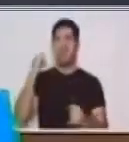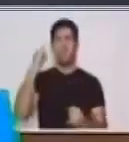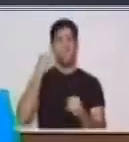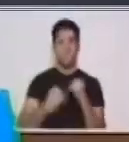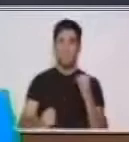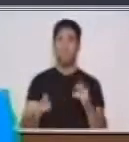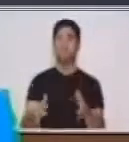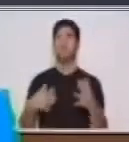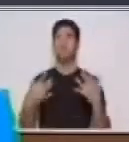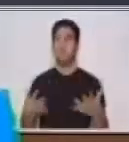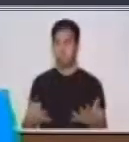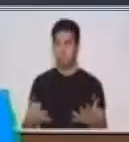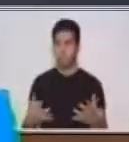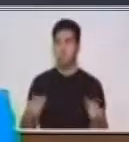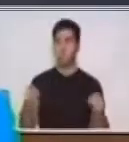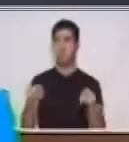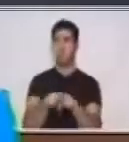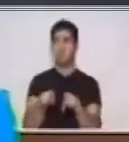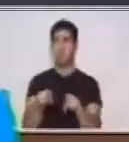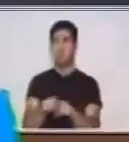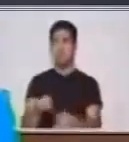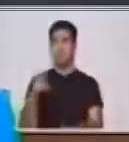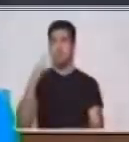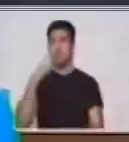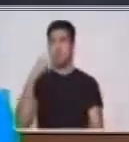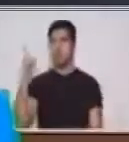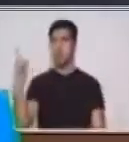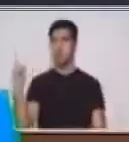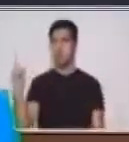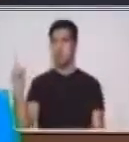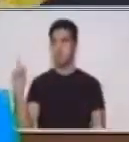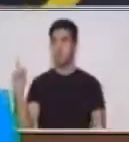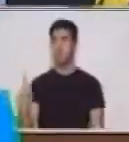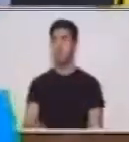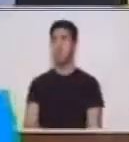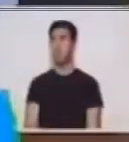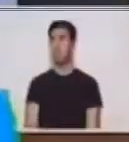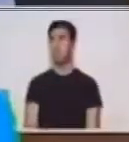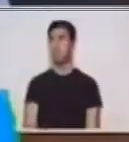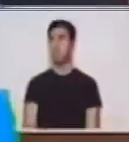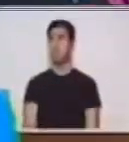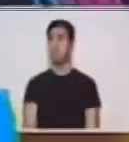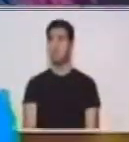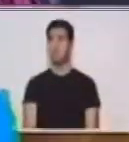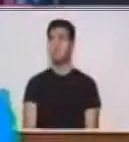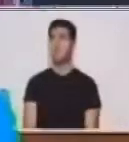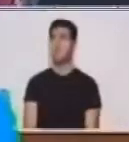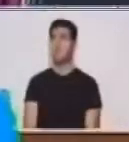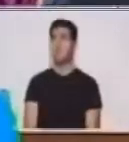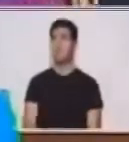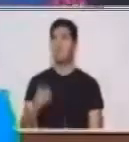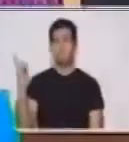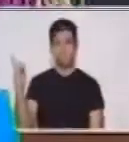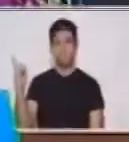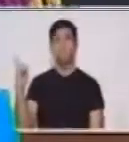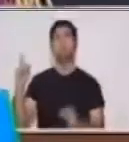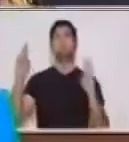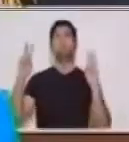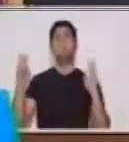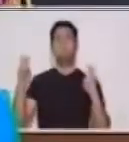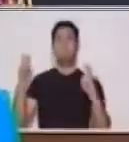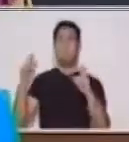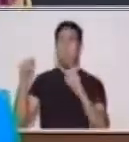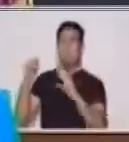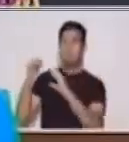al finalizar nos quede nuestro mensajero gigante. ¿Por qué le denominamos